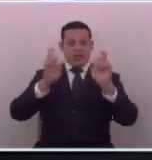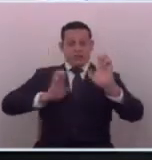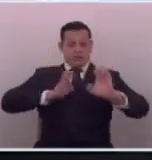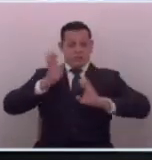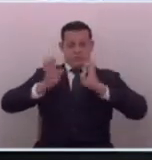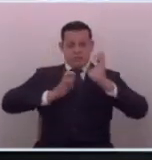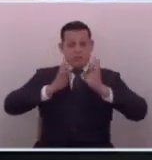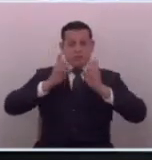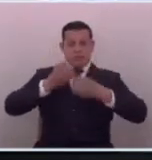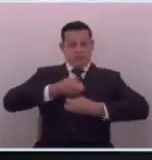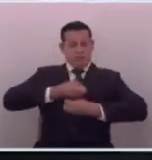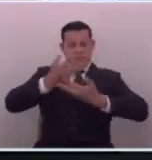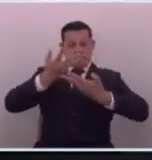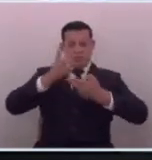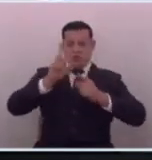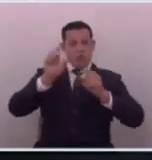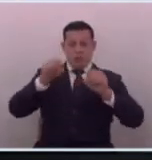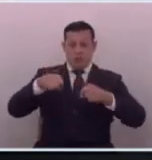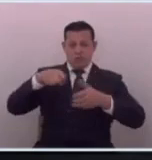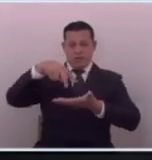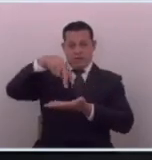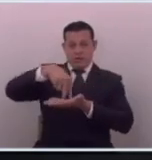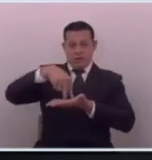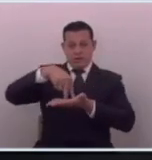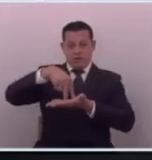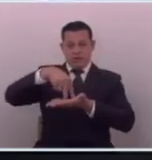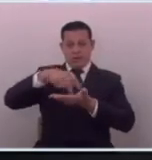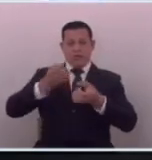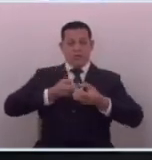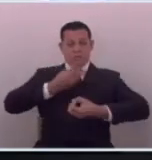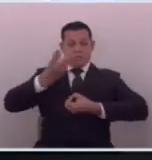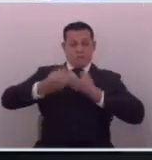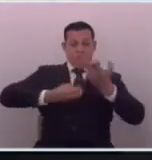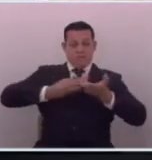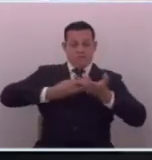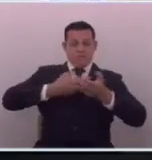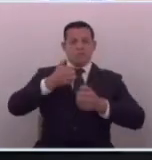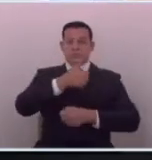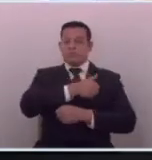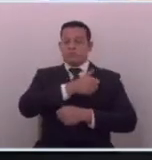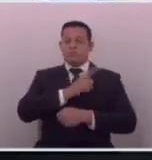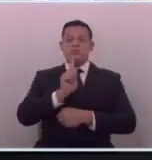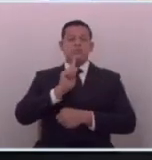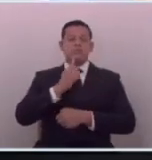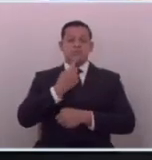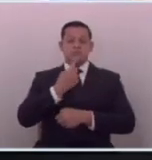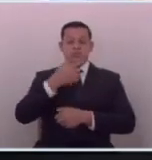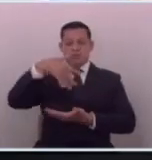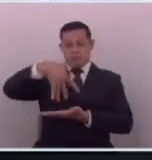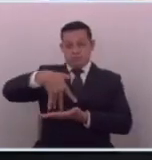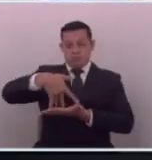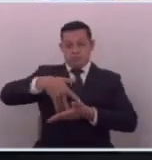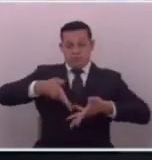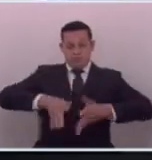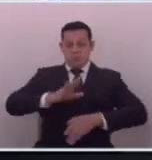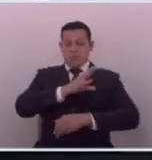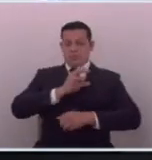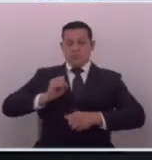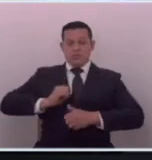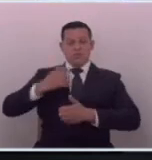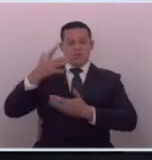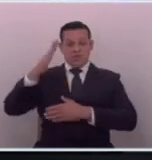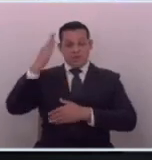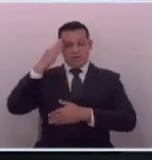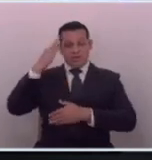expresarse libremente entonces hay que ser serios porque el pueblo salvadoreño ya sabe